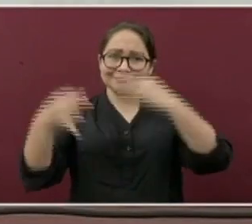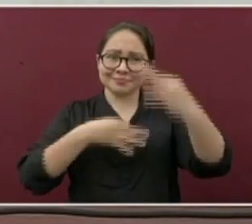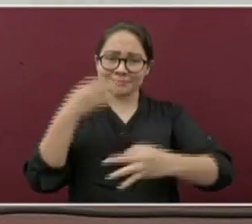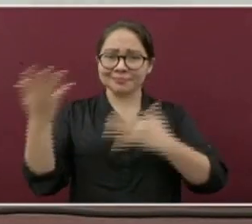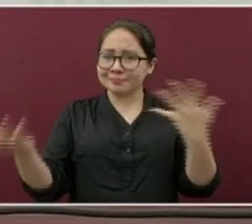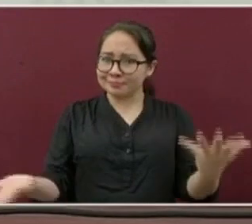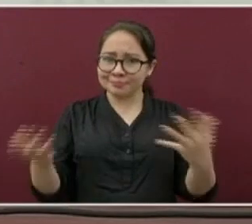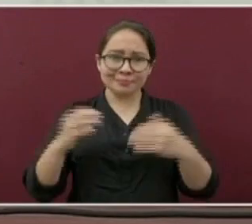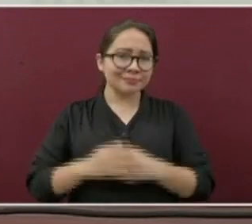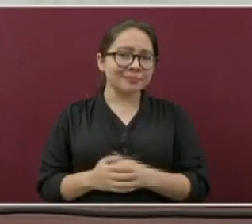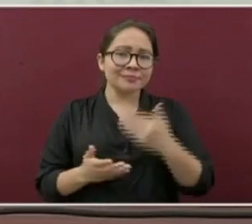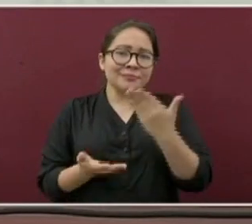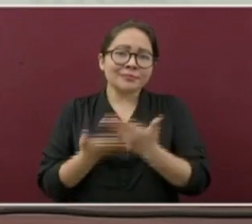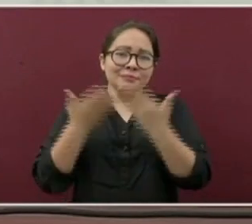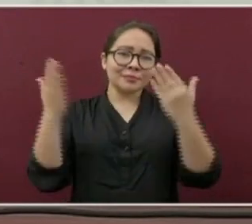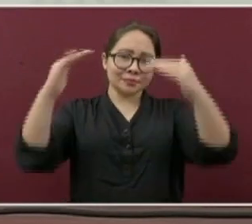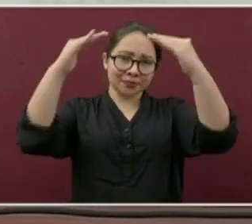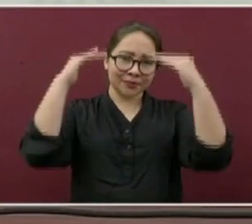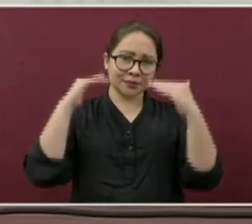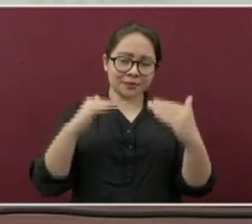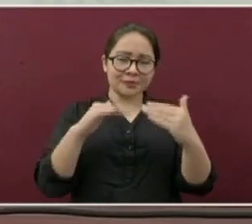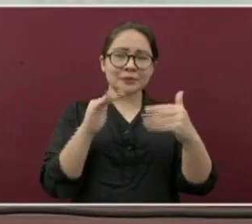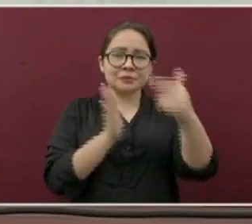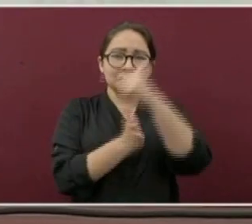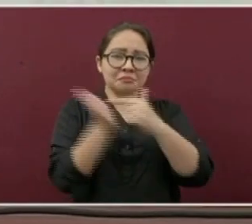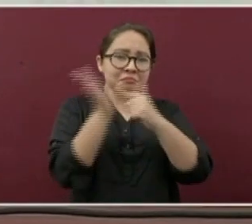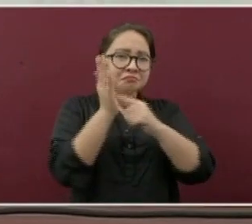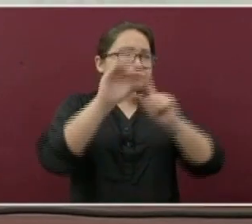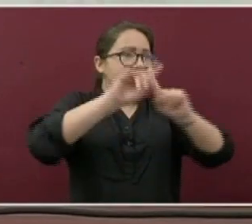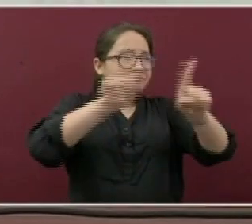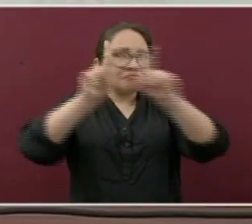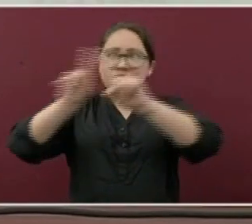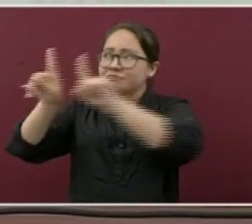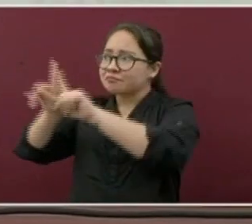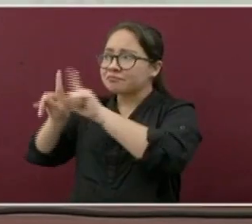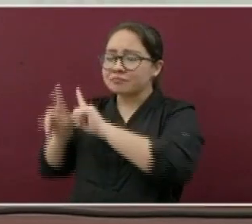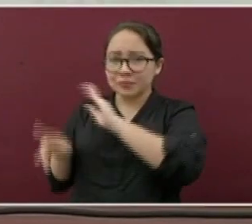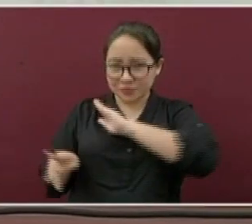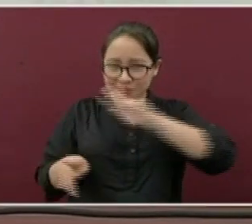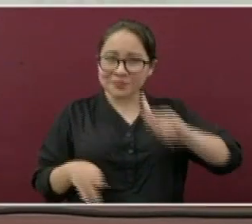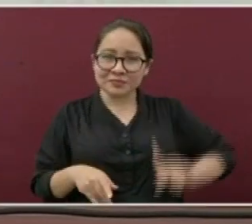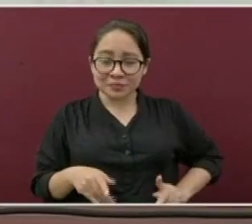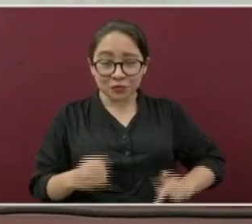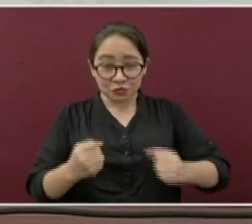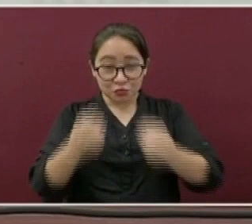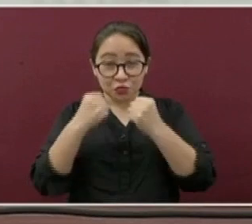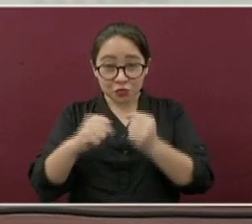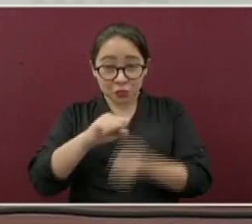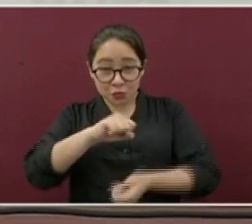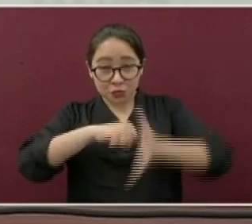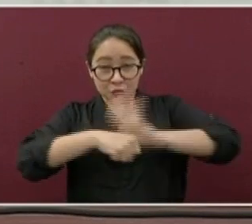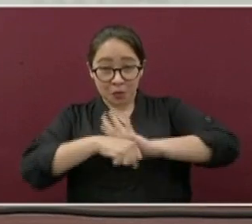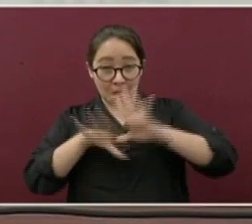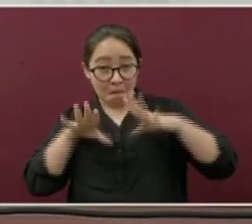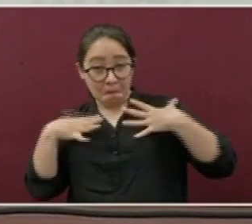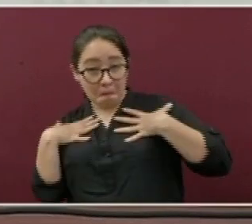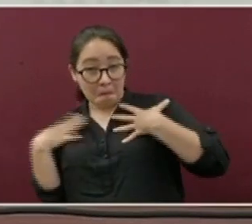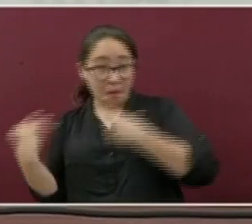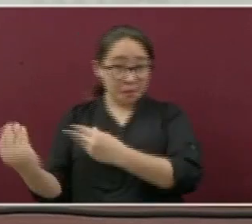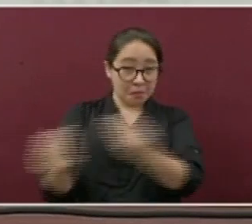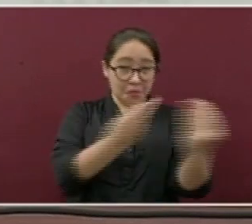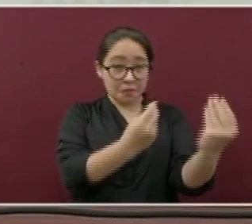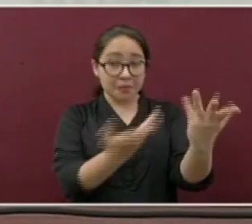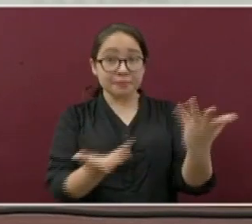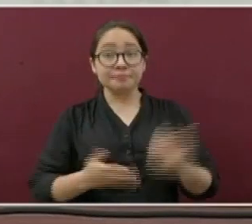Les menciono a continuación la situación que guardan los diferentes municipios con mayor transmisión en el estado.